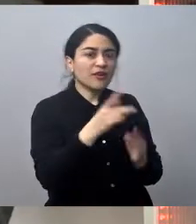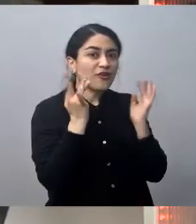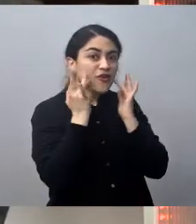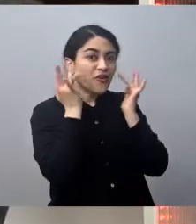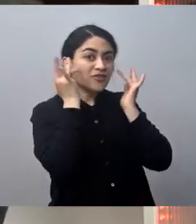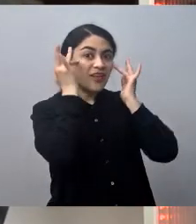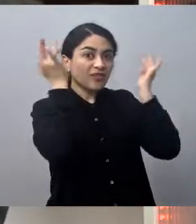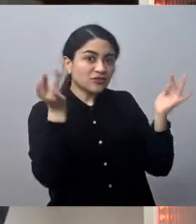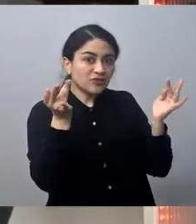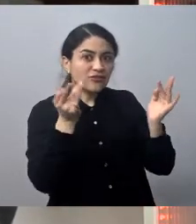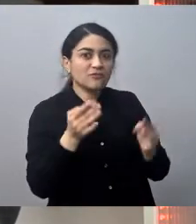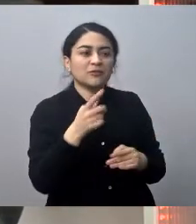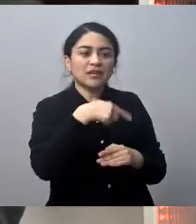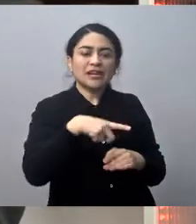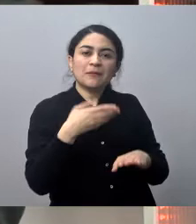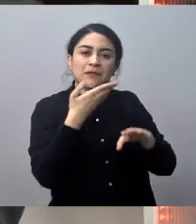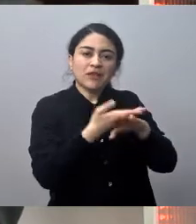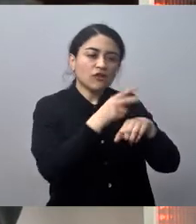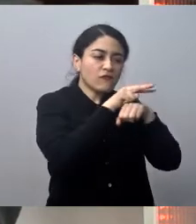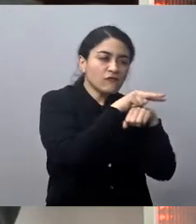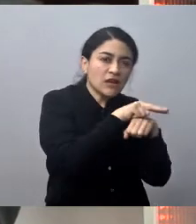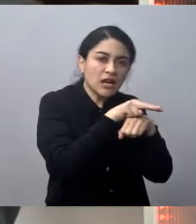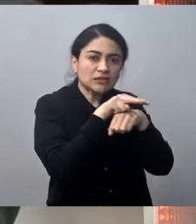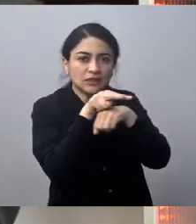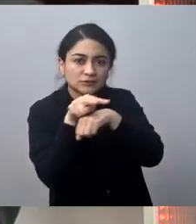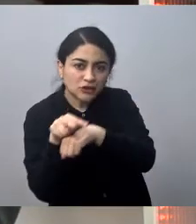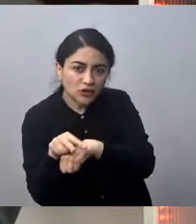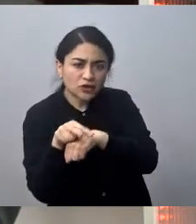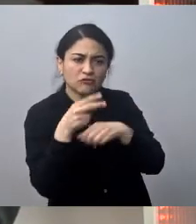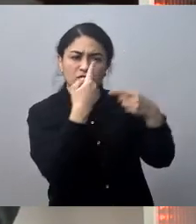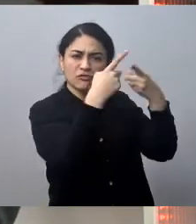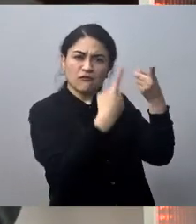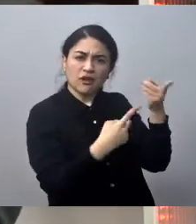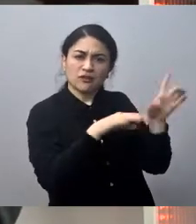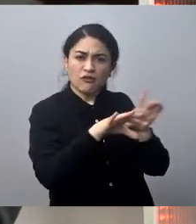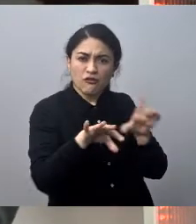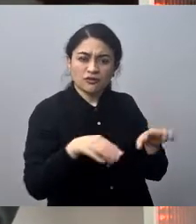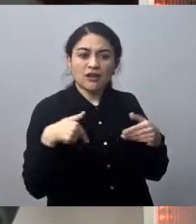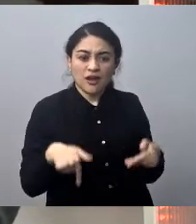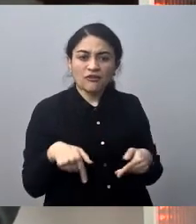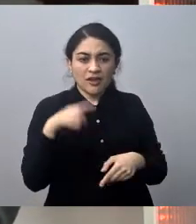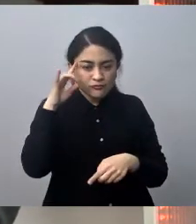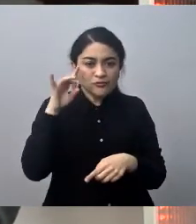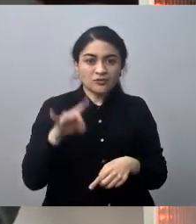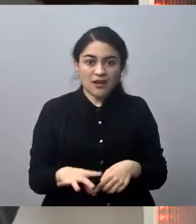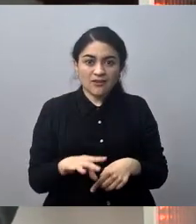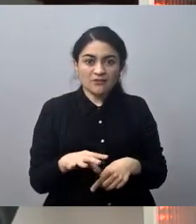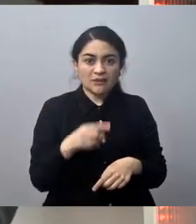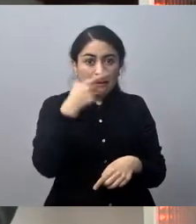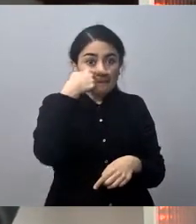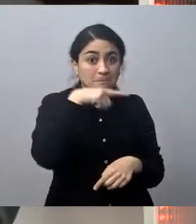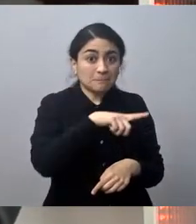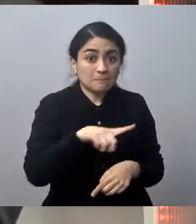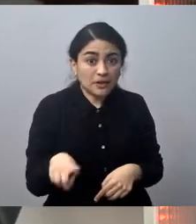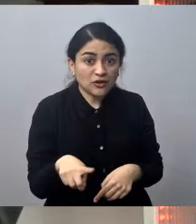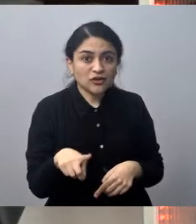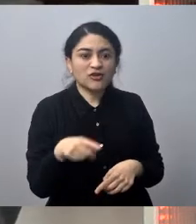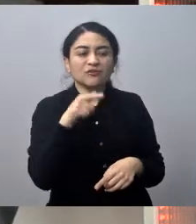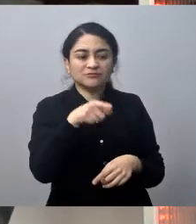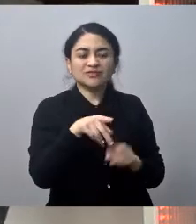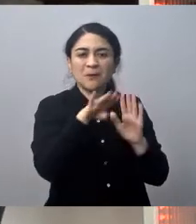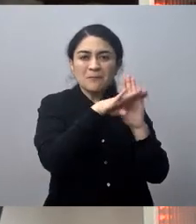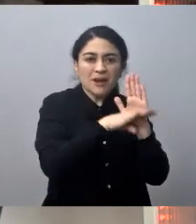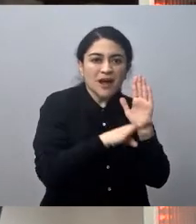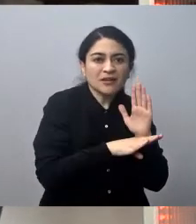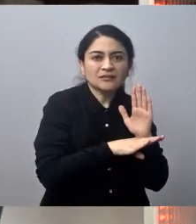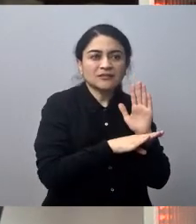contentos, porque incluso le pidieron mayor cantidad de fiscalizadores, muchas de las cosas que hoy día se han ido sabiendo, pero que saliera lo cuanto antes